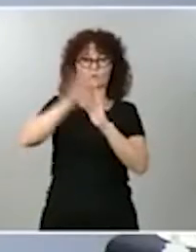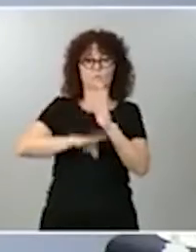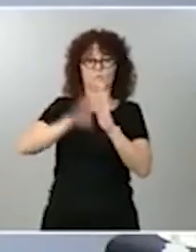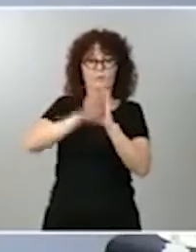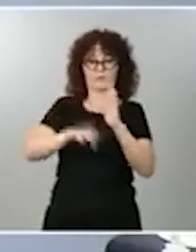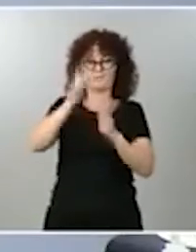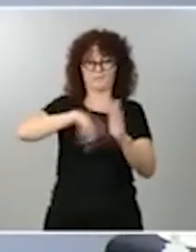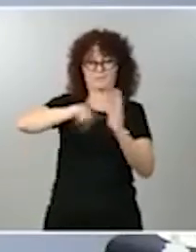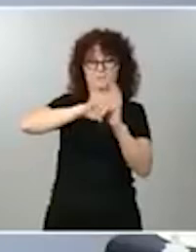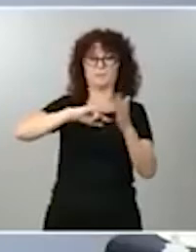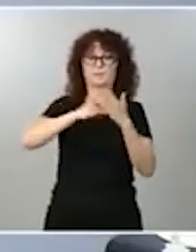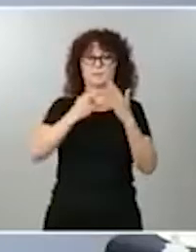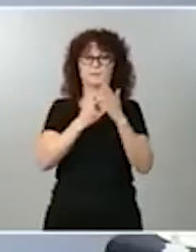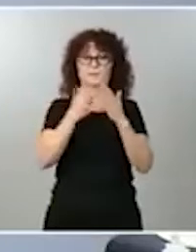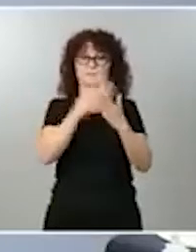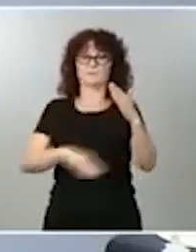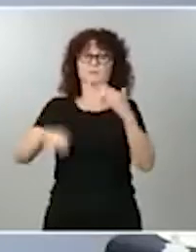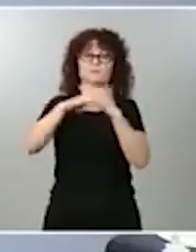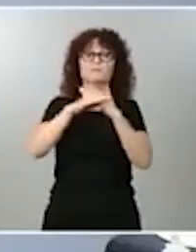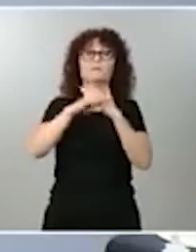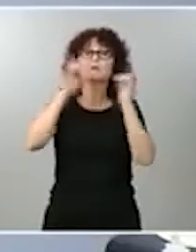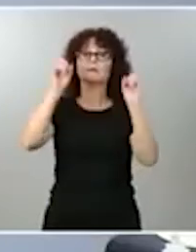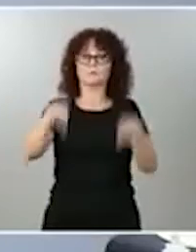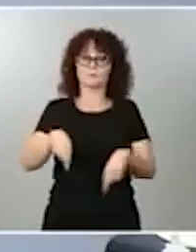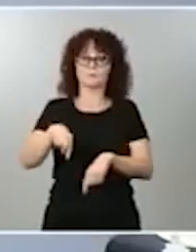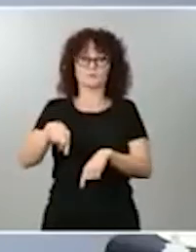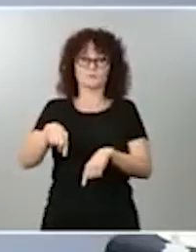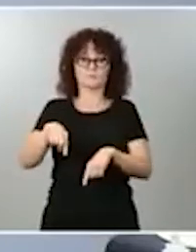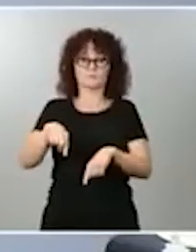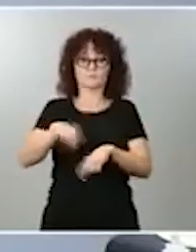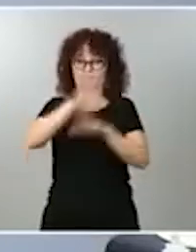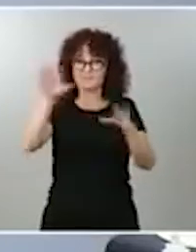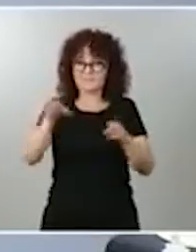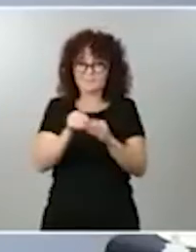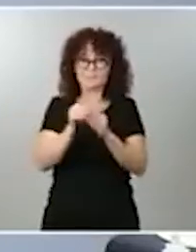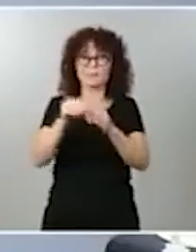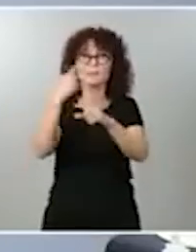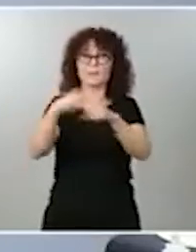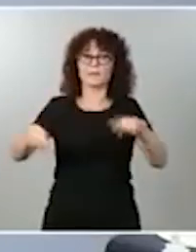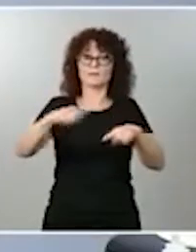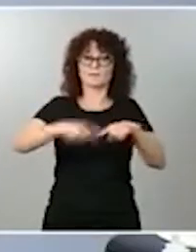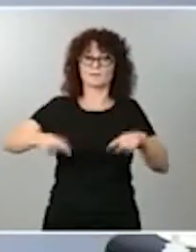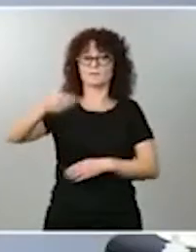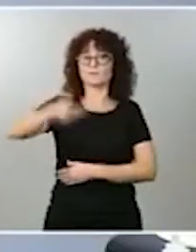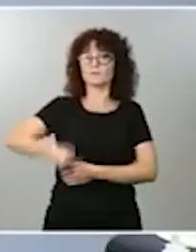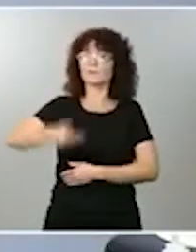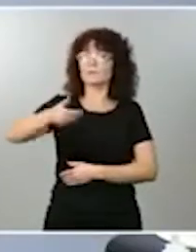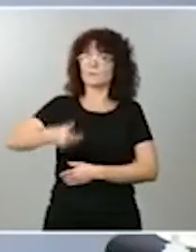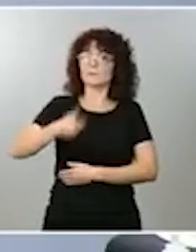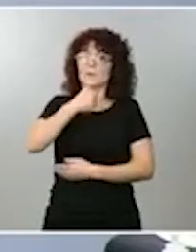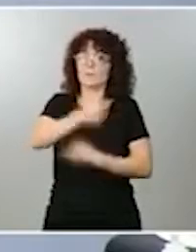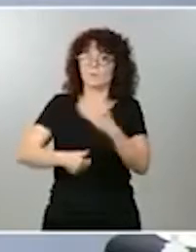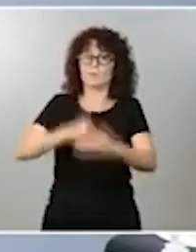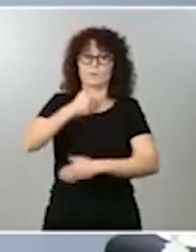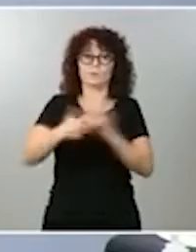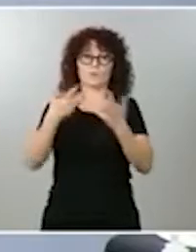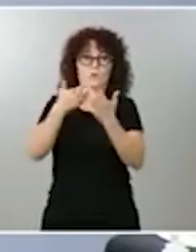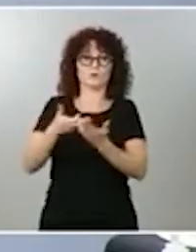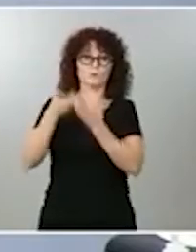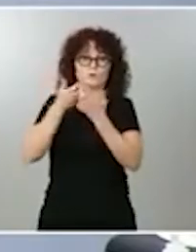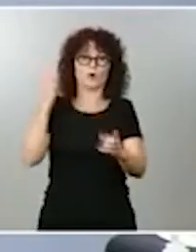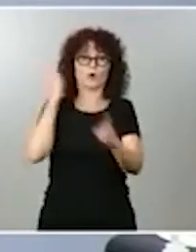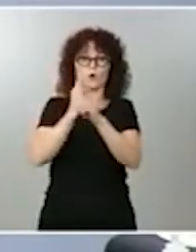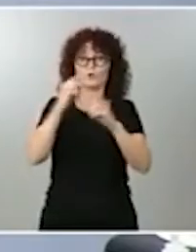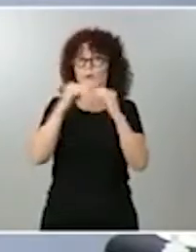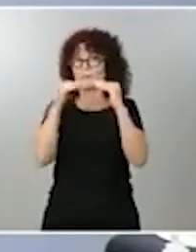de igualdad y su registro. Todos esos elementos, que son imprescindibles para que todo el proceso de lucha contra las desigualdades en el ámbito de las empresas sea